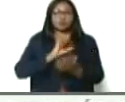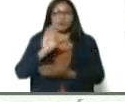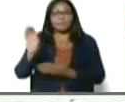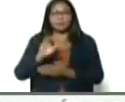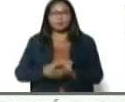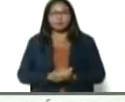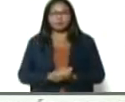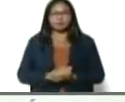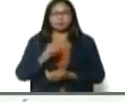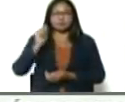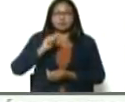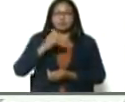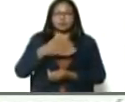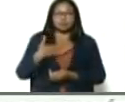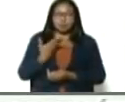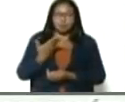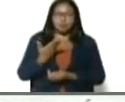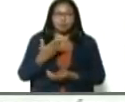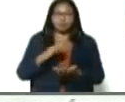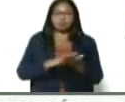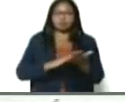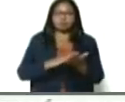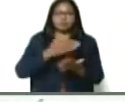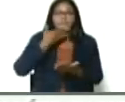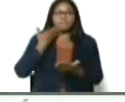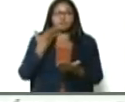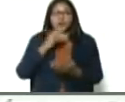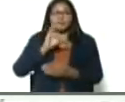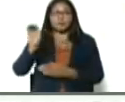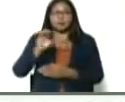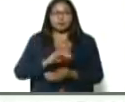Si podemos mejorar el país, ¿cómo lo mejoramos?